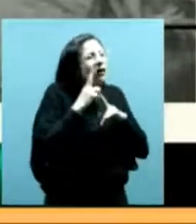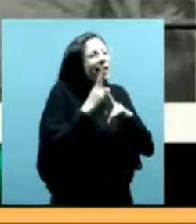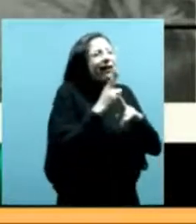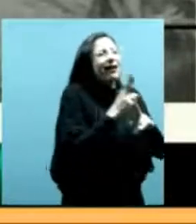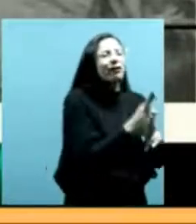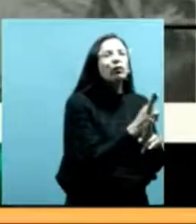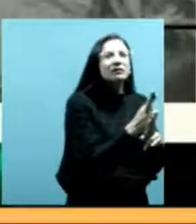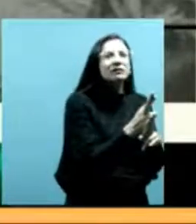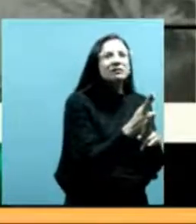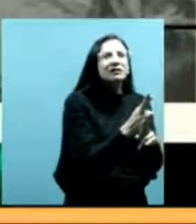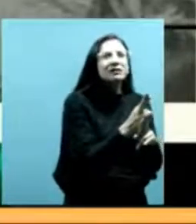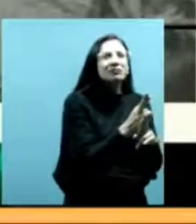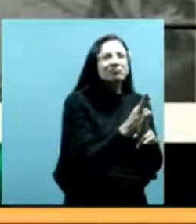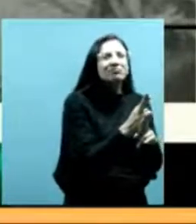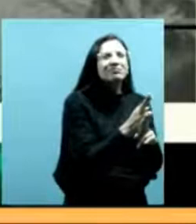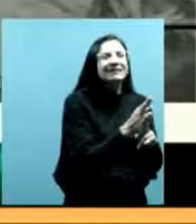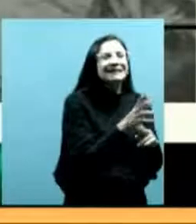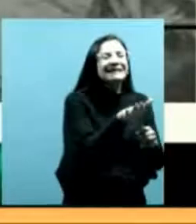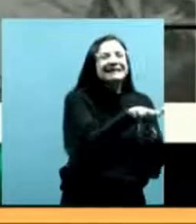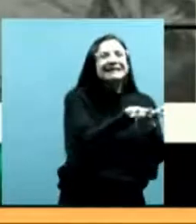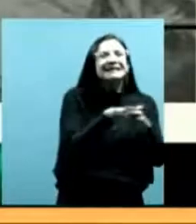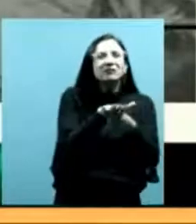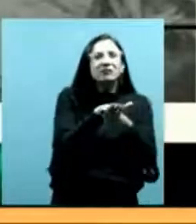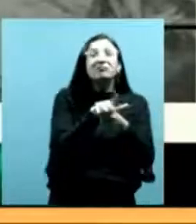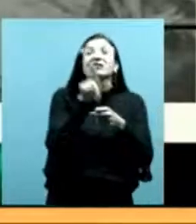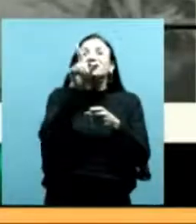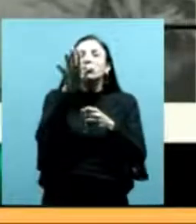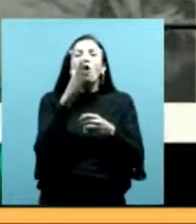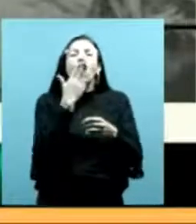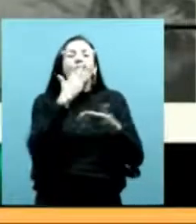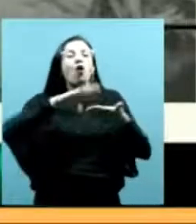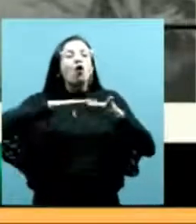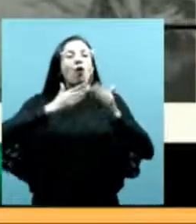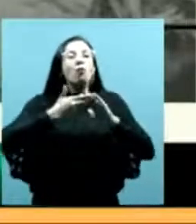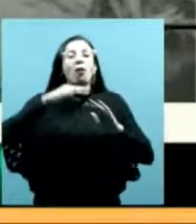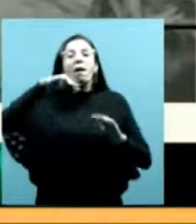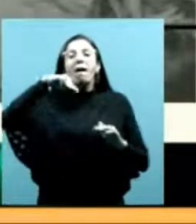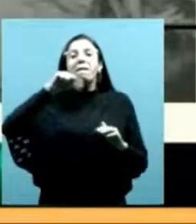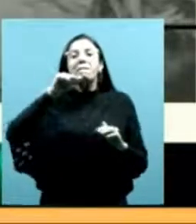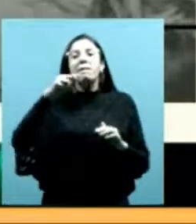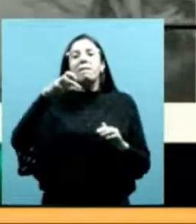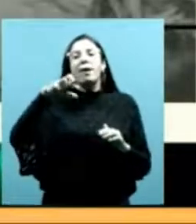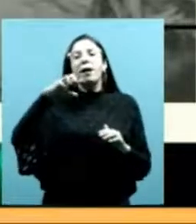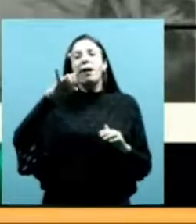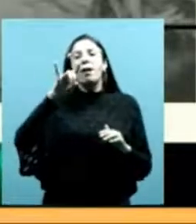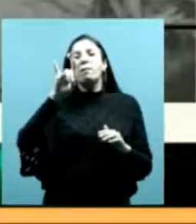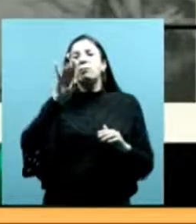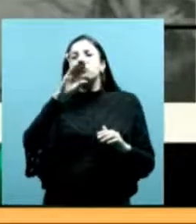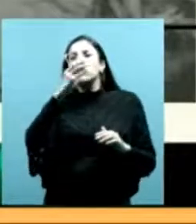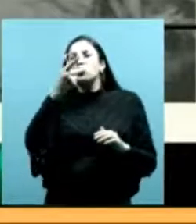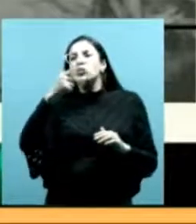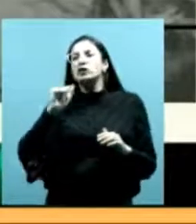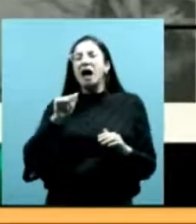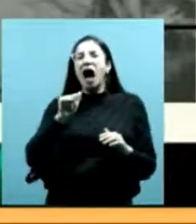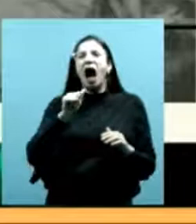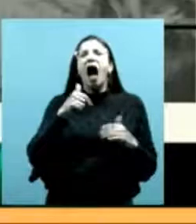endémica ¿no? acá los mapuches comían tal cosa hacían tales cuestiones y se vestían de tal manera